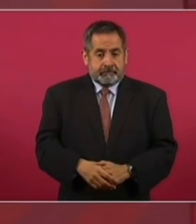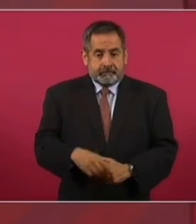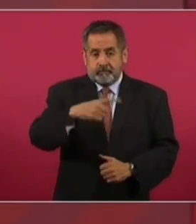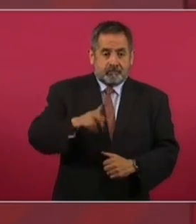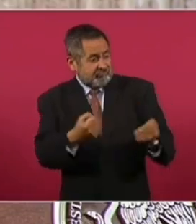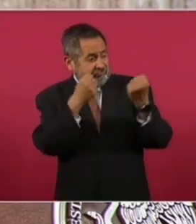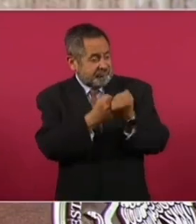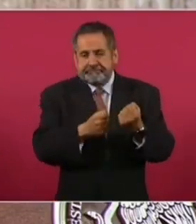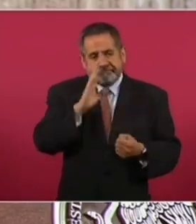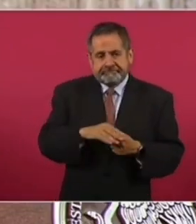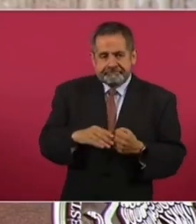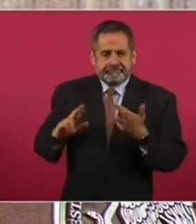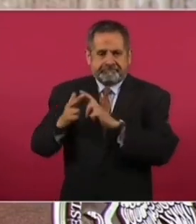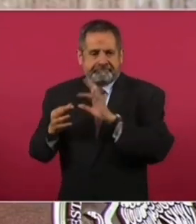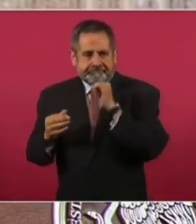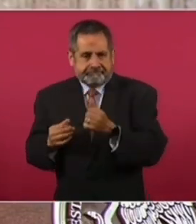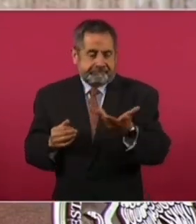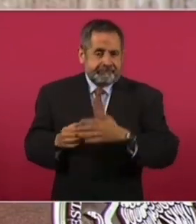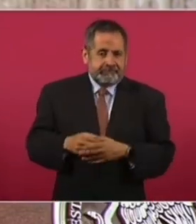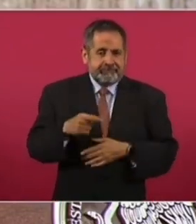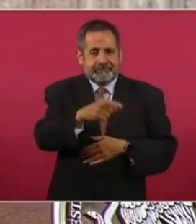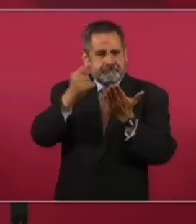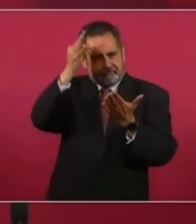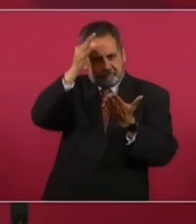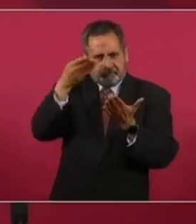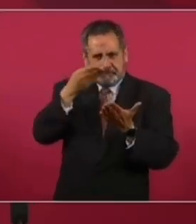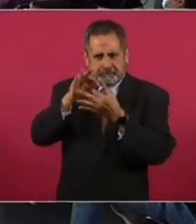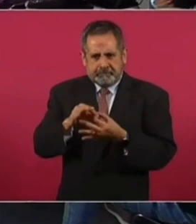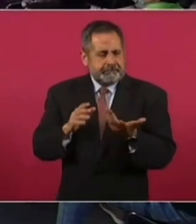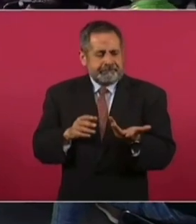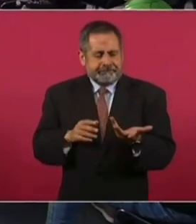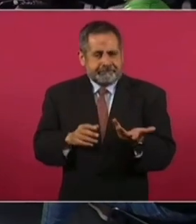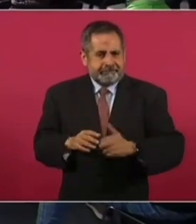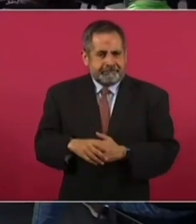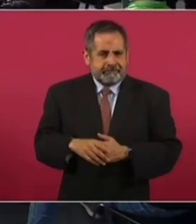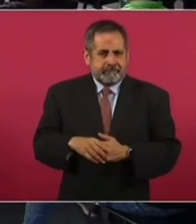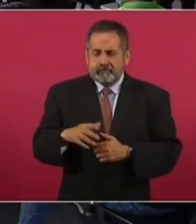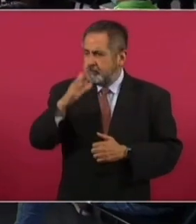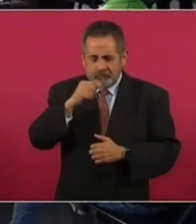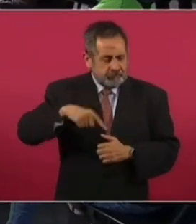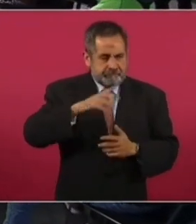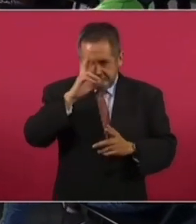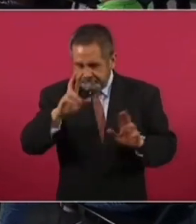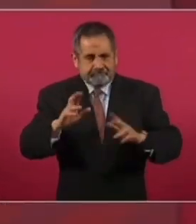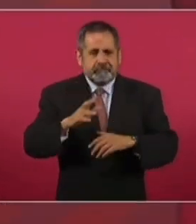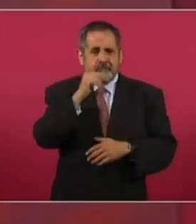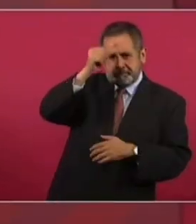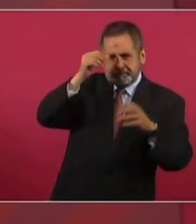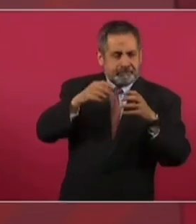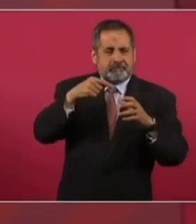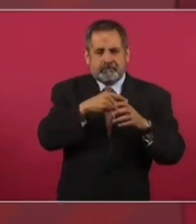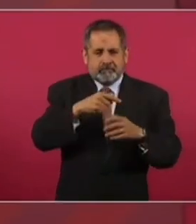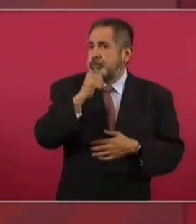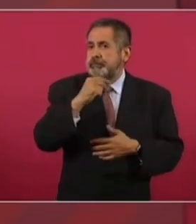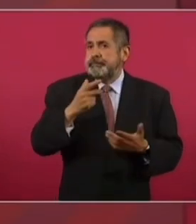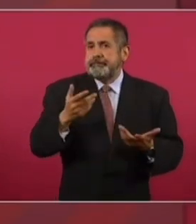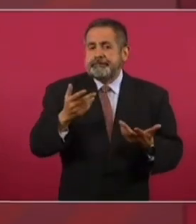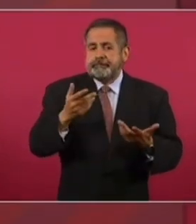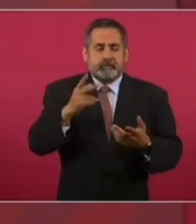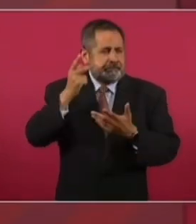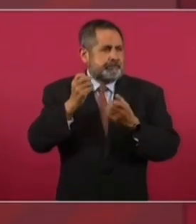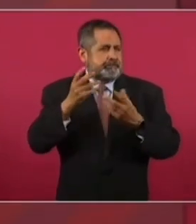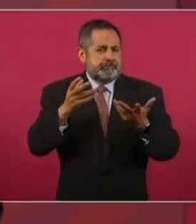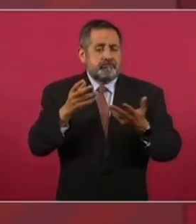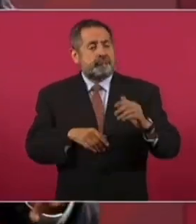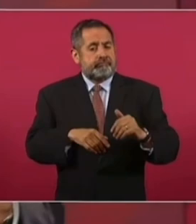Todo lo que tiene que ver con la violencia. Y en especial, es anticristiano. No puede, con todo respeto, Lucía, un sacerdote, un obispo, un